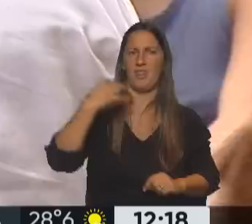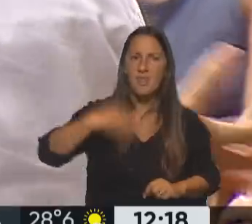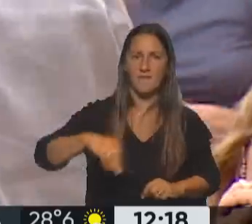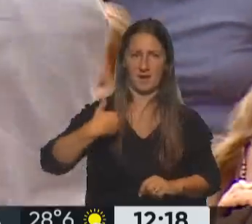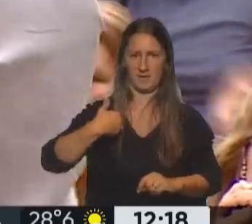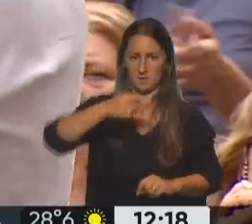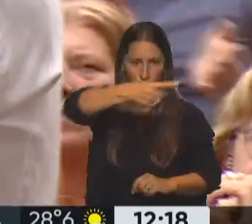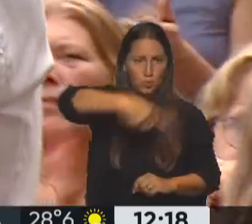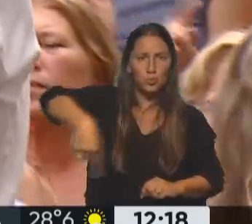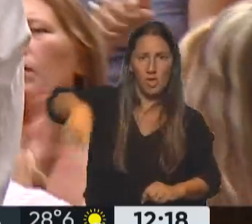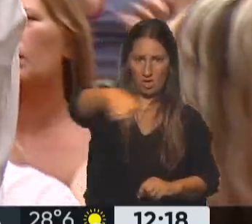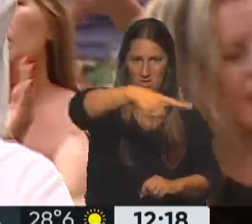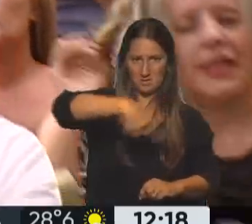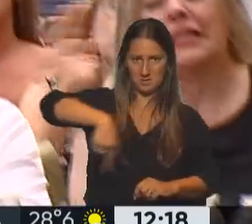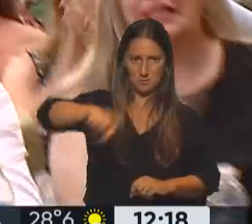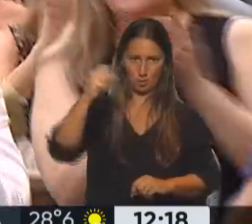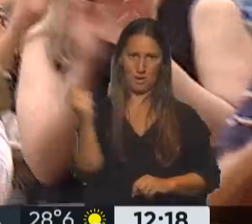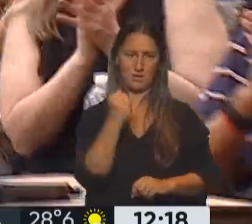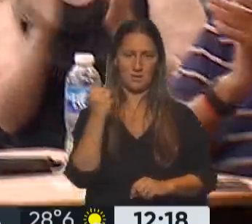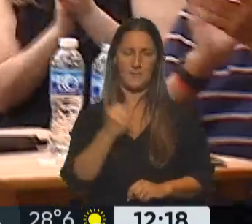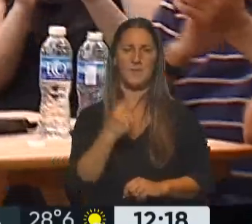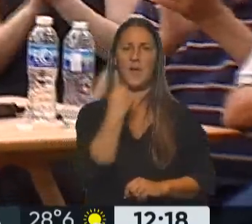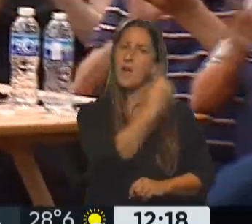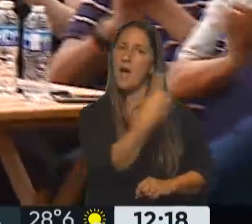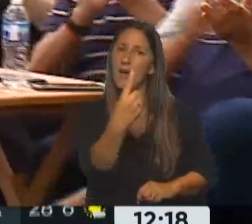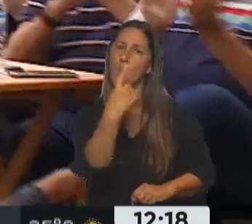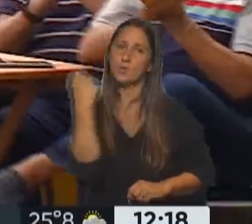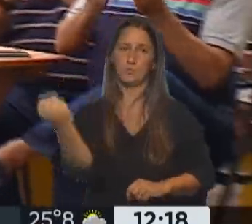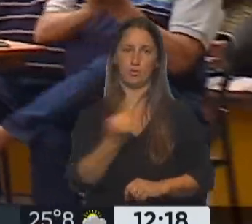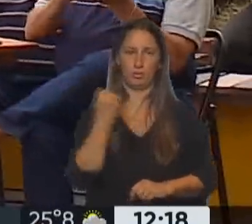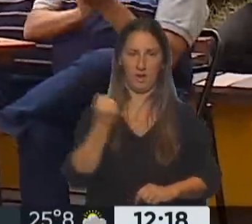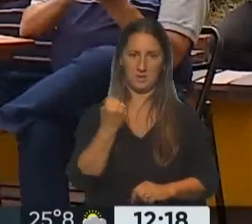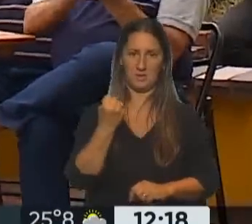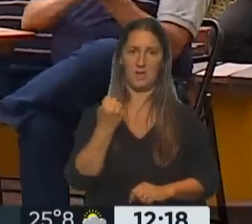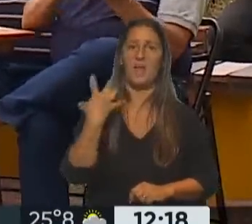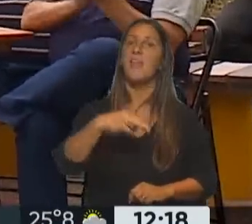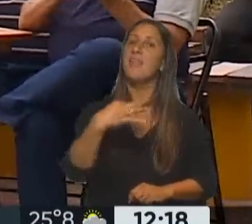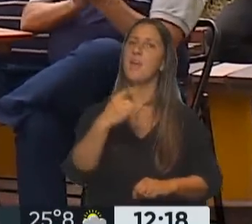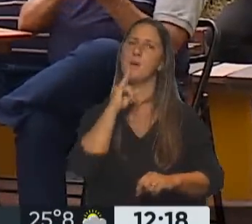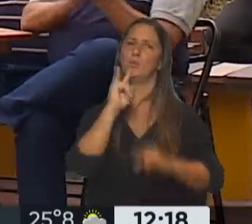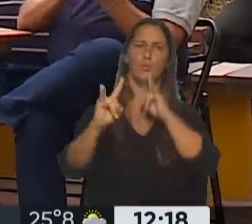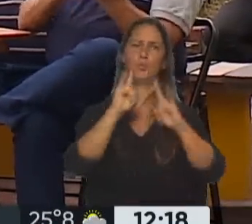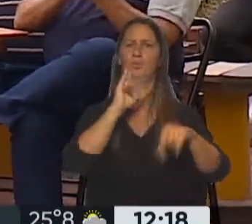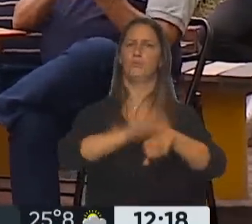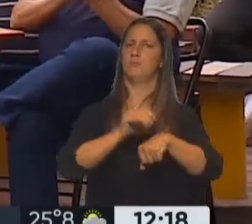Ustedes son. Ustedes. Cada uno de ustedes. Hay que hacerse cargo. Hacerse cargo. Act?" Hacerlo. Hacerlo. ¡Hacerlo. Hacerlo. Hacerlo. Gracias.